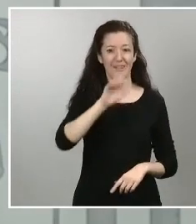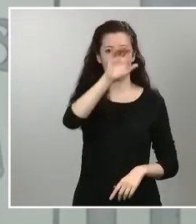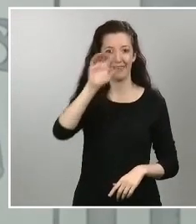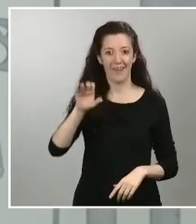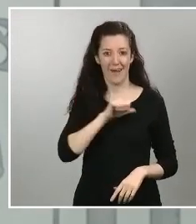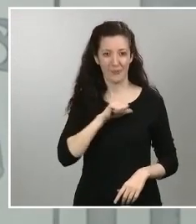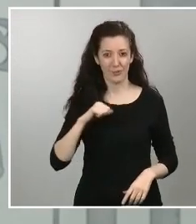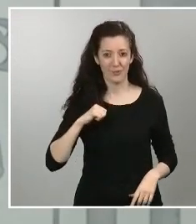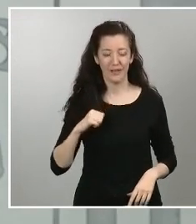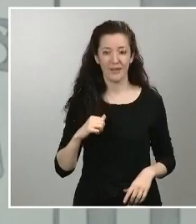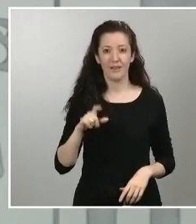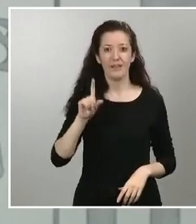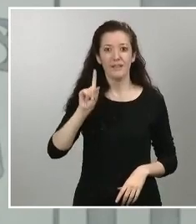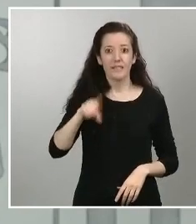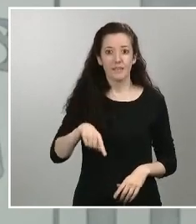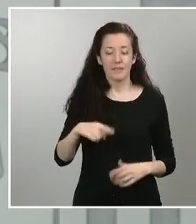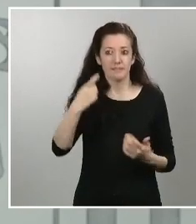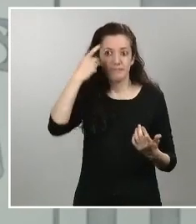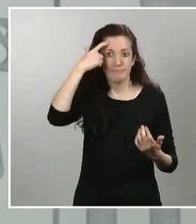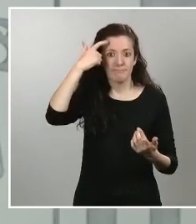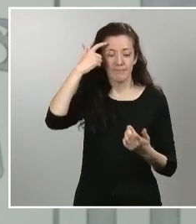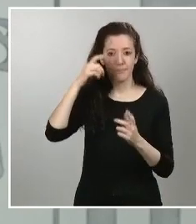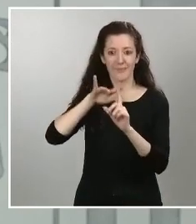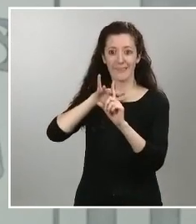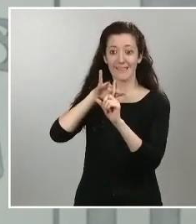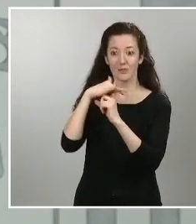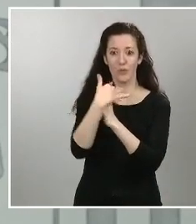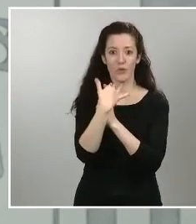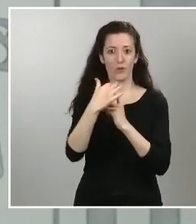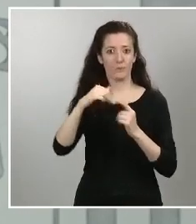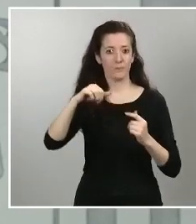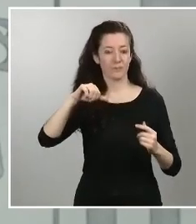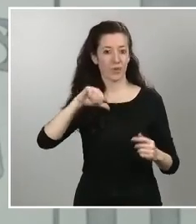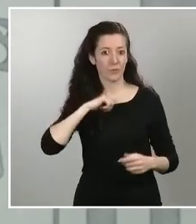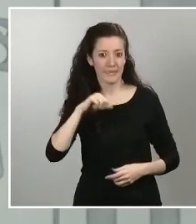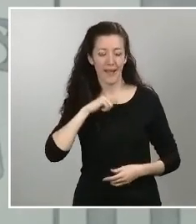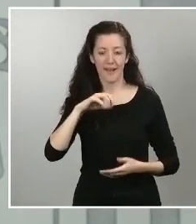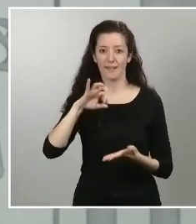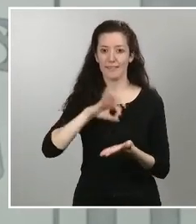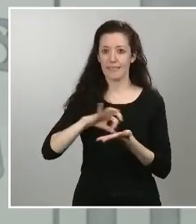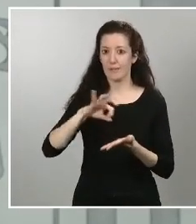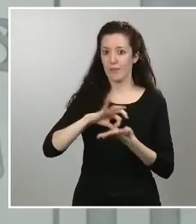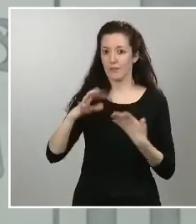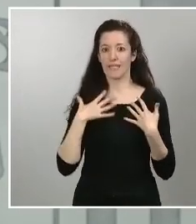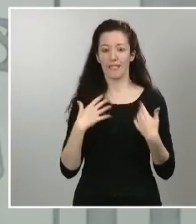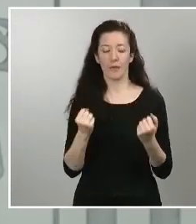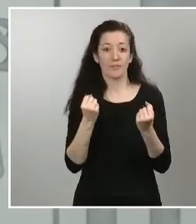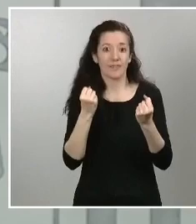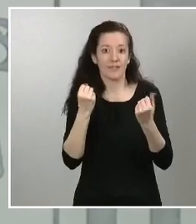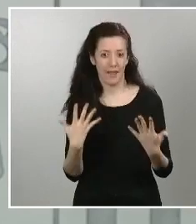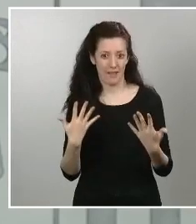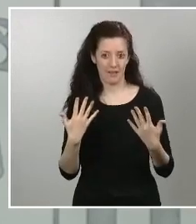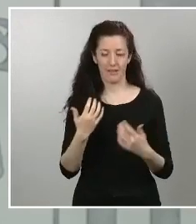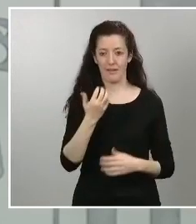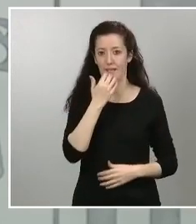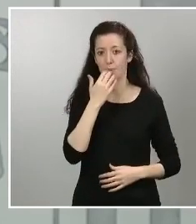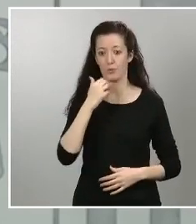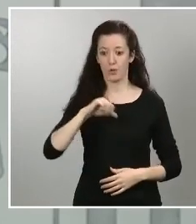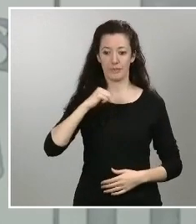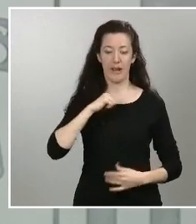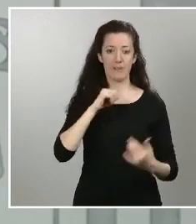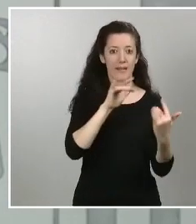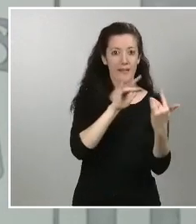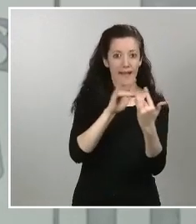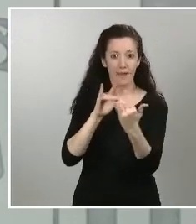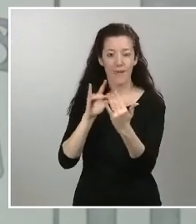encuentra la situación de la capacidad instalada de nuestros servicios sanitarios tanto en camas de hospitalización como en camas de cuidados intensivos